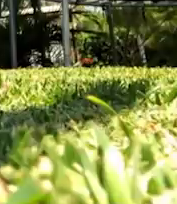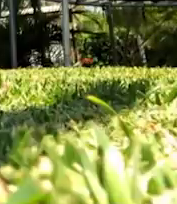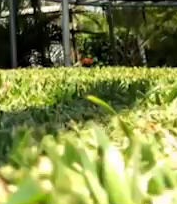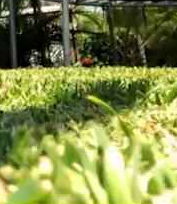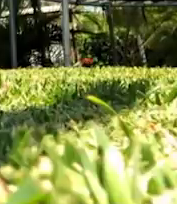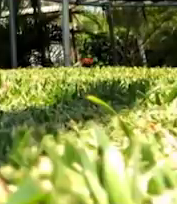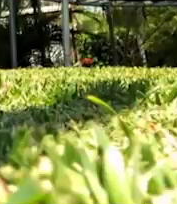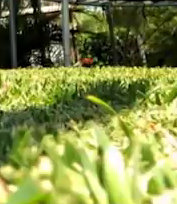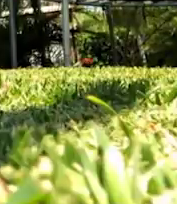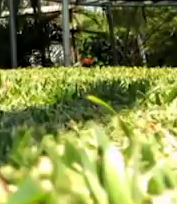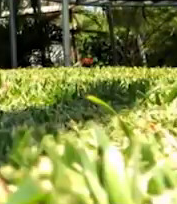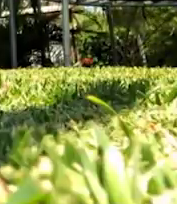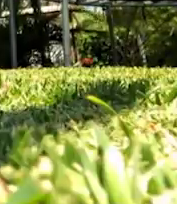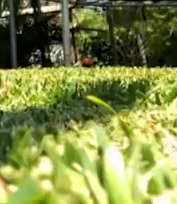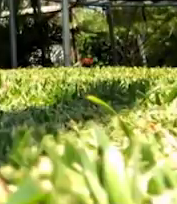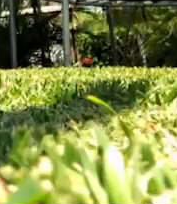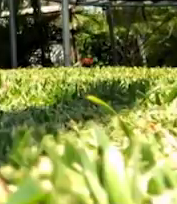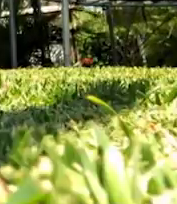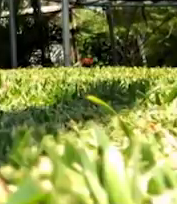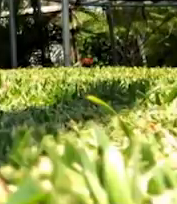agarrarlo. Y vamos hacia abajo.